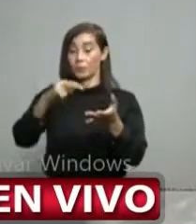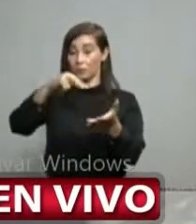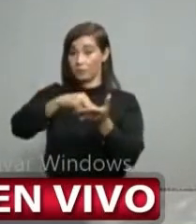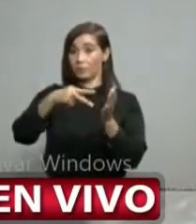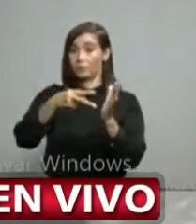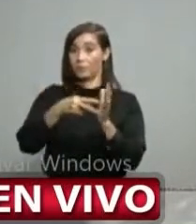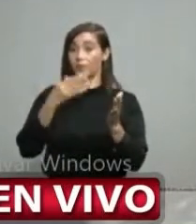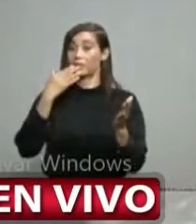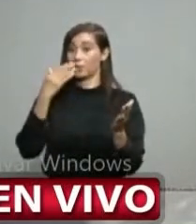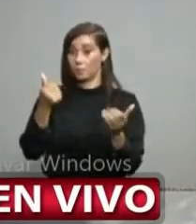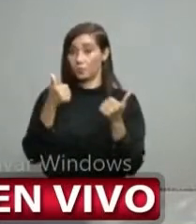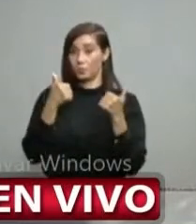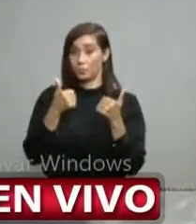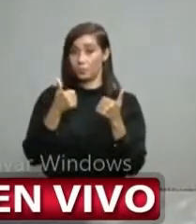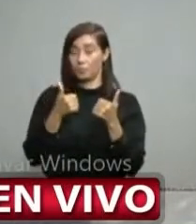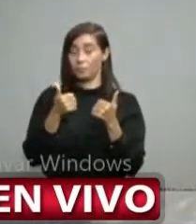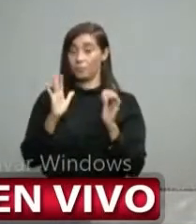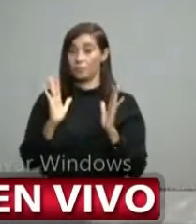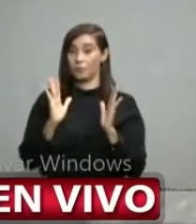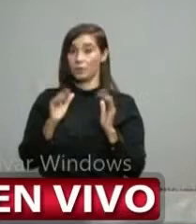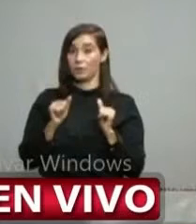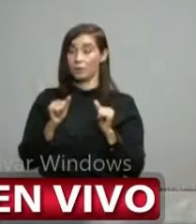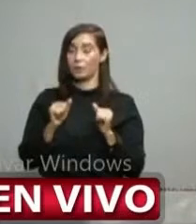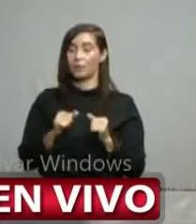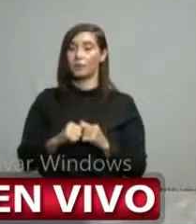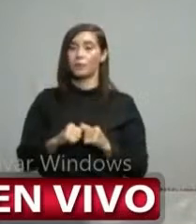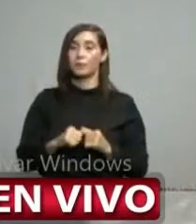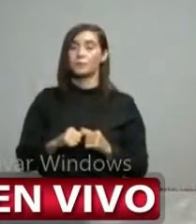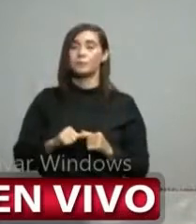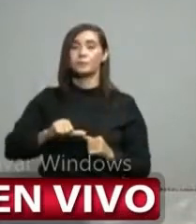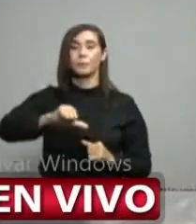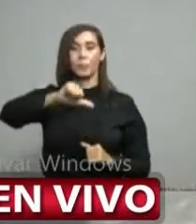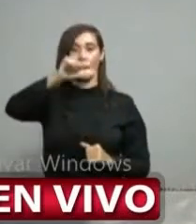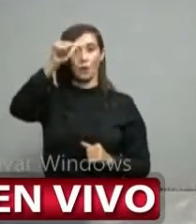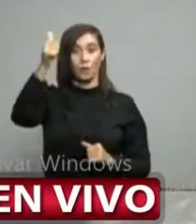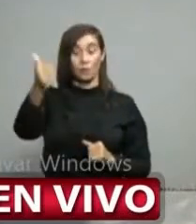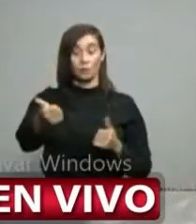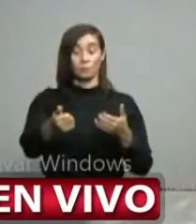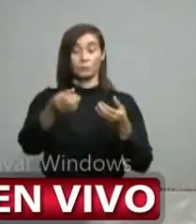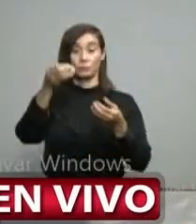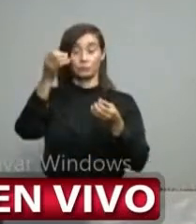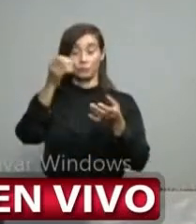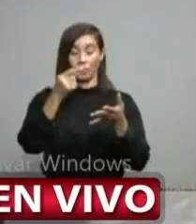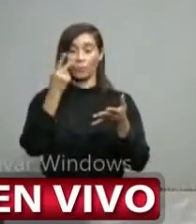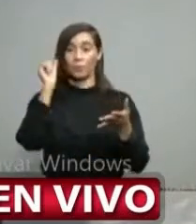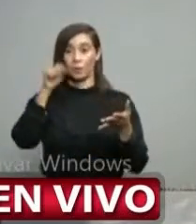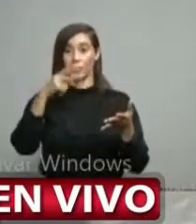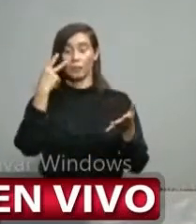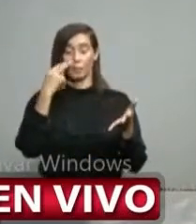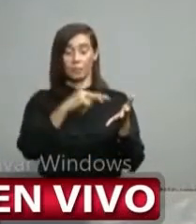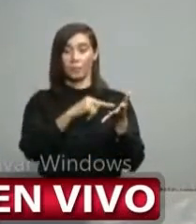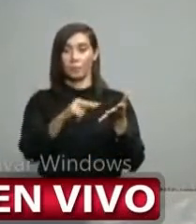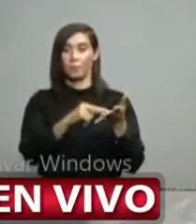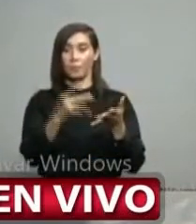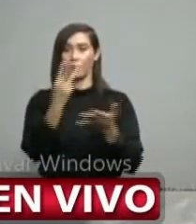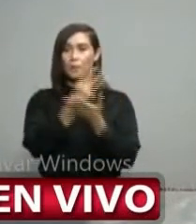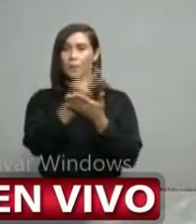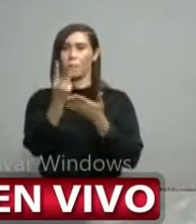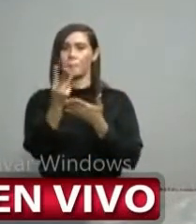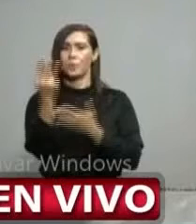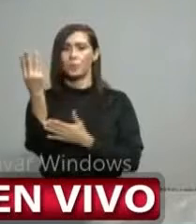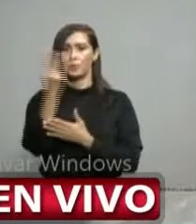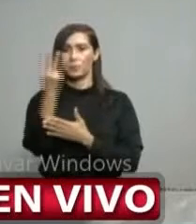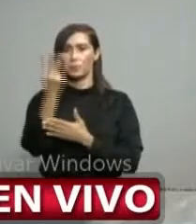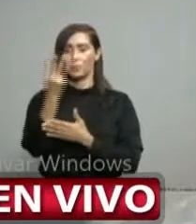indicador en este sentido. Ahora bien, hay otros indicadores que al cumplir el próximo miércoles estaremos